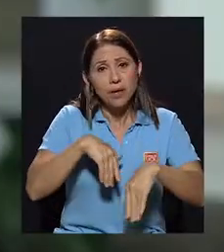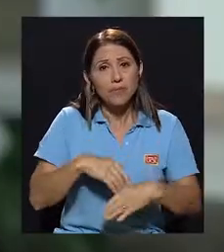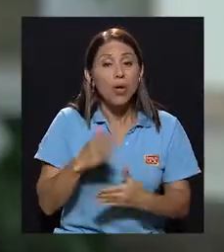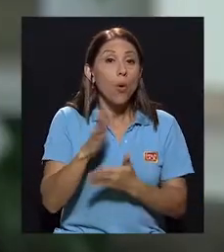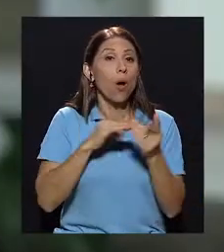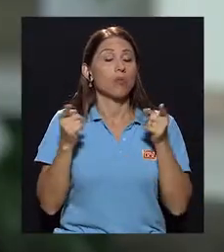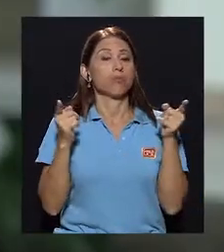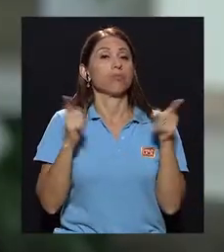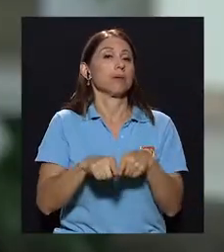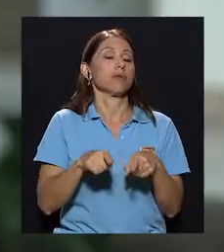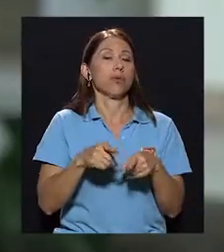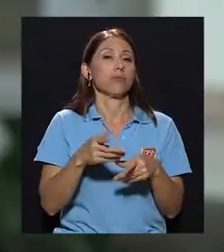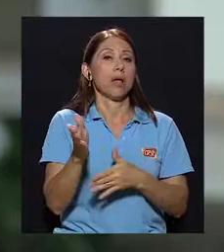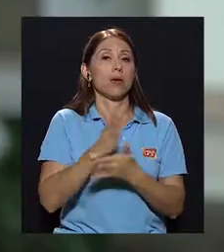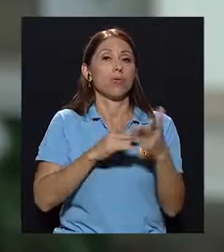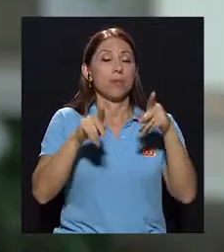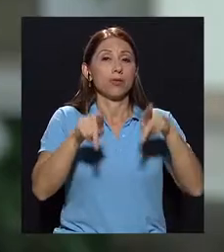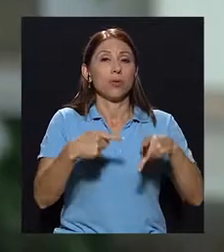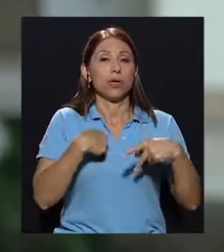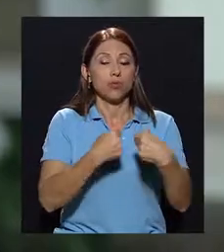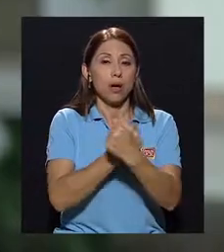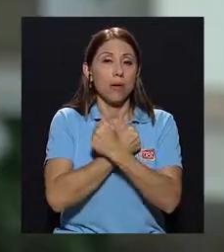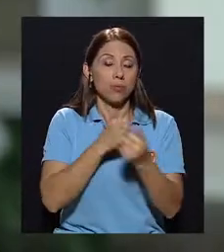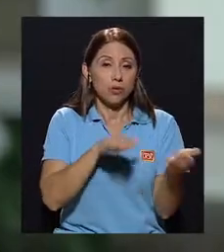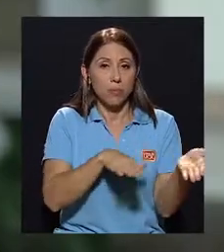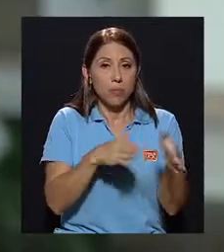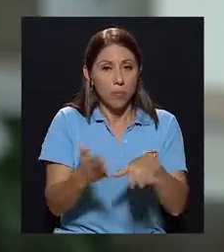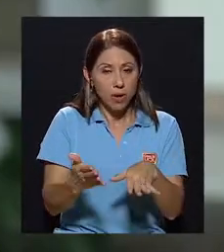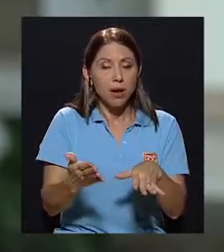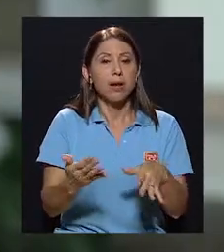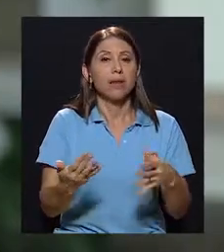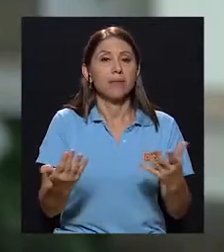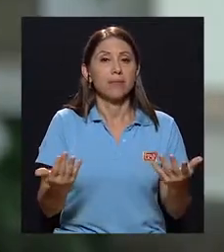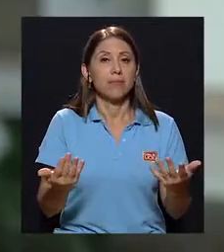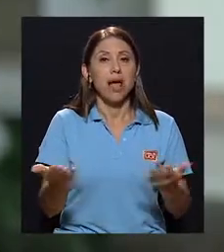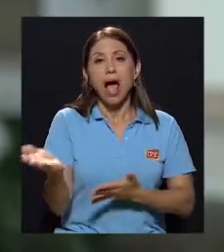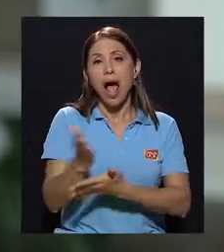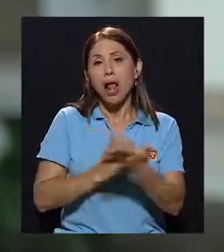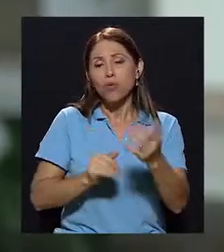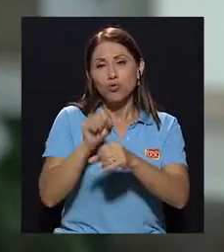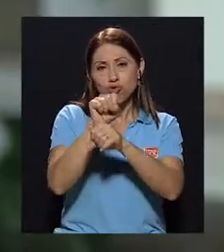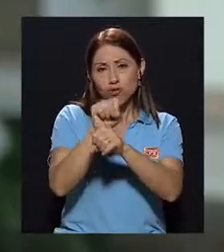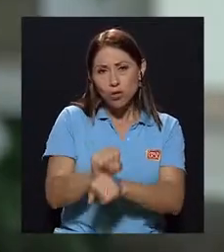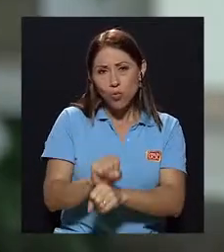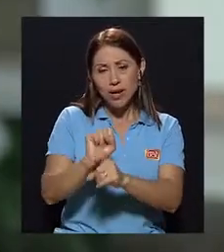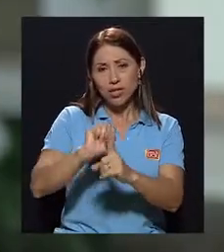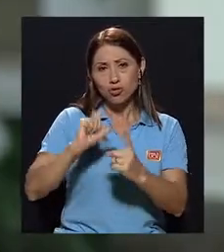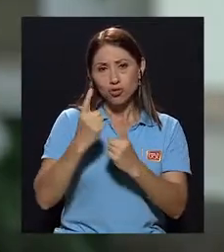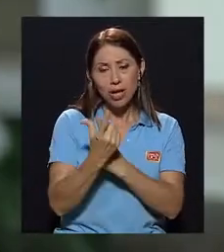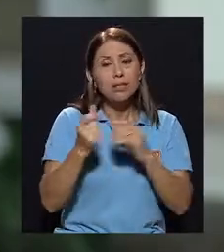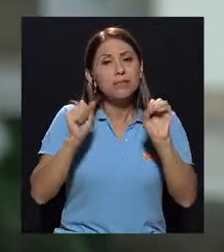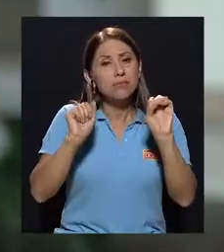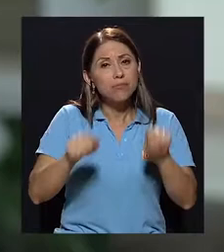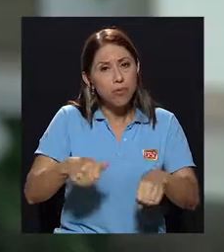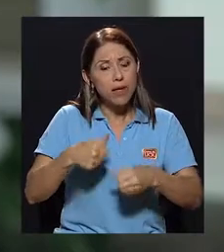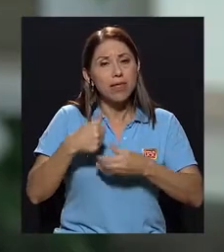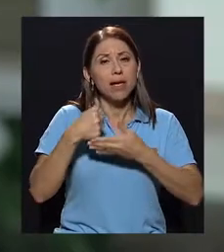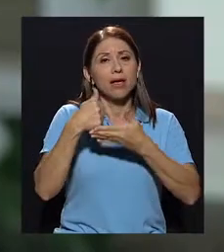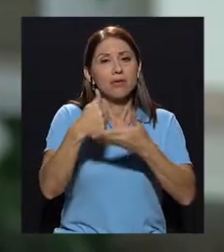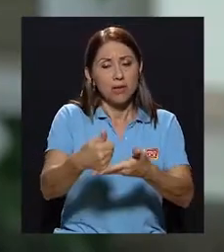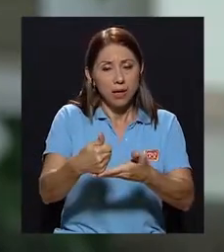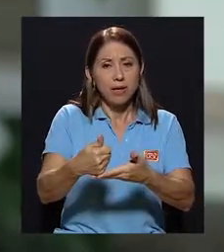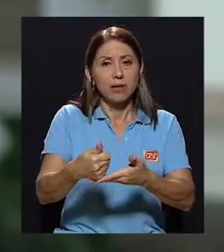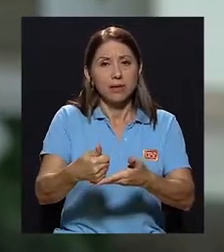sucedido y de repente se lleva a alguien querido. Entonces, algunos rituales sociales pueden ayudar